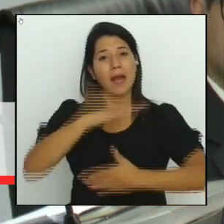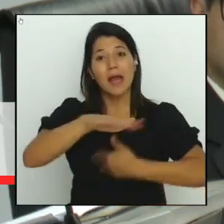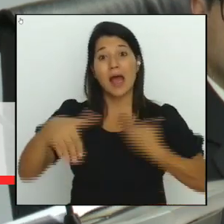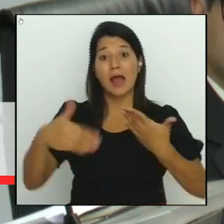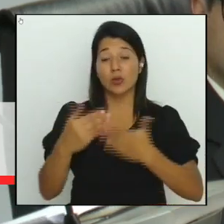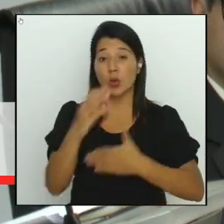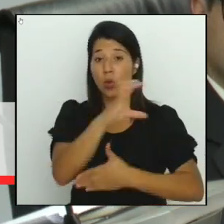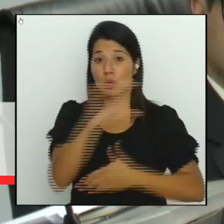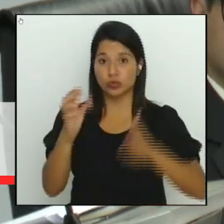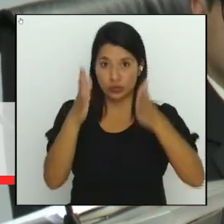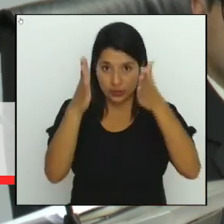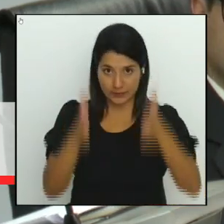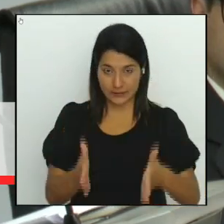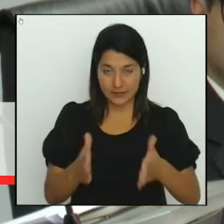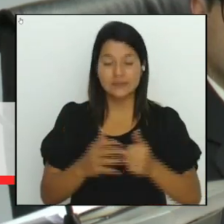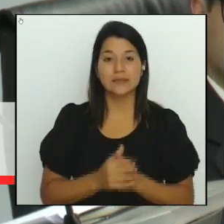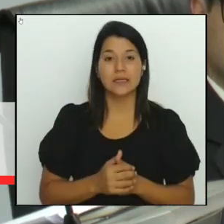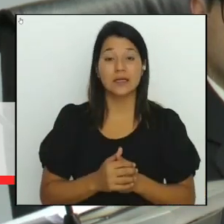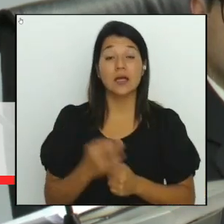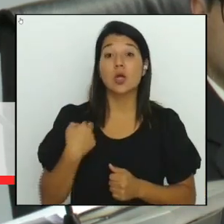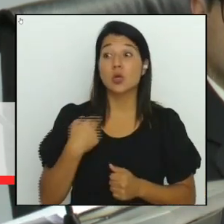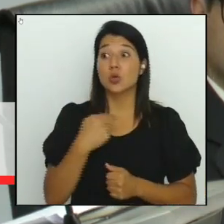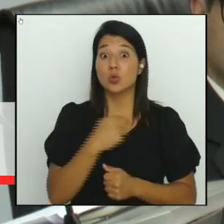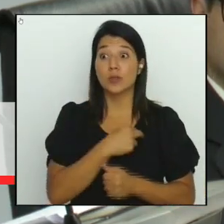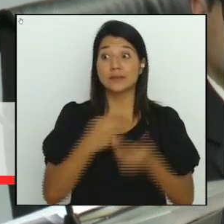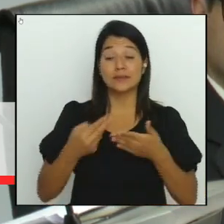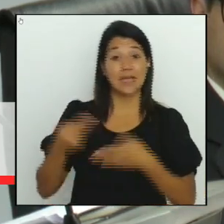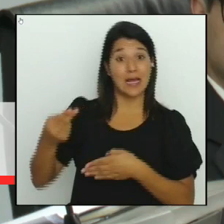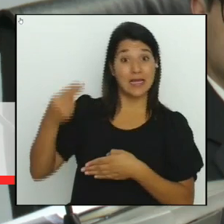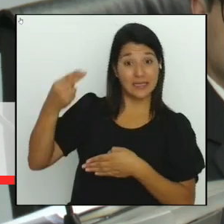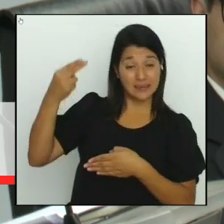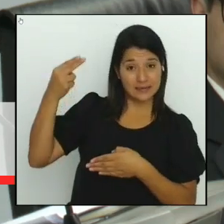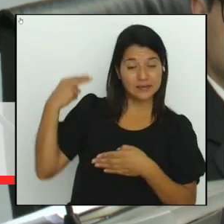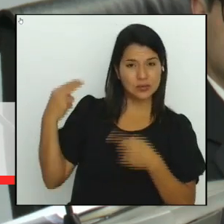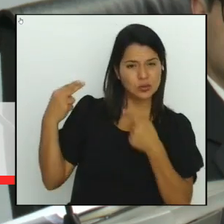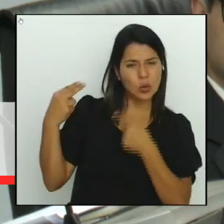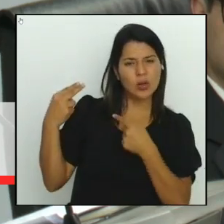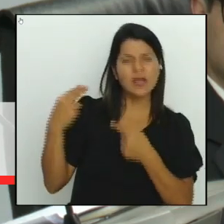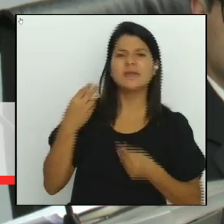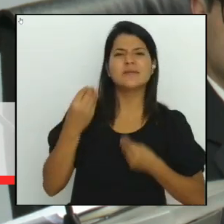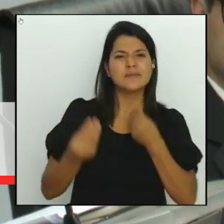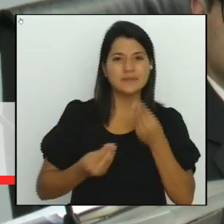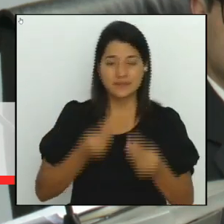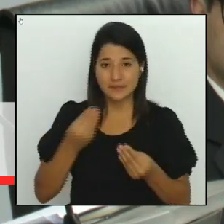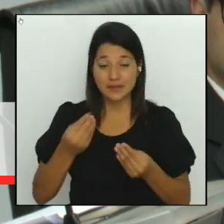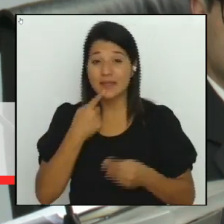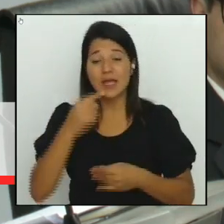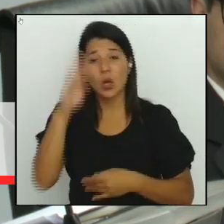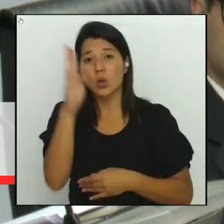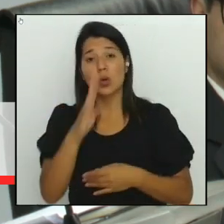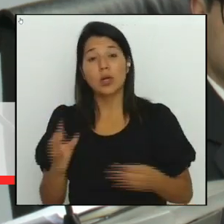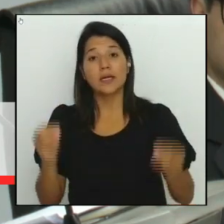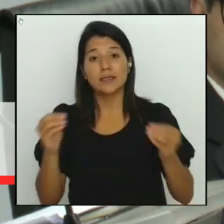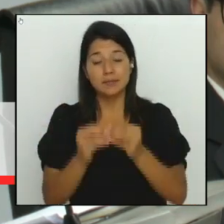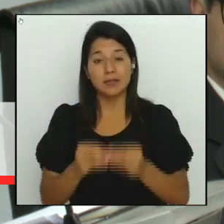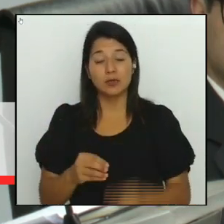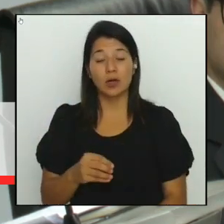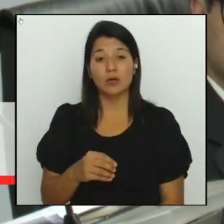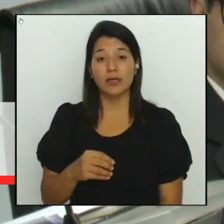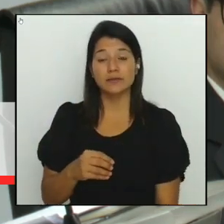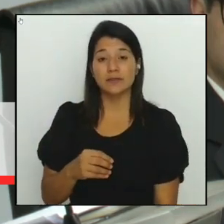nuestros antepasados rubricaron un contundente nunca más, blindando la